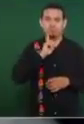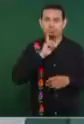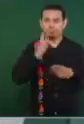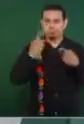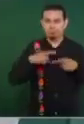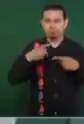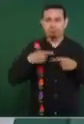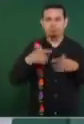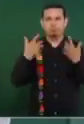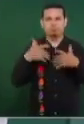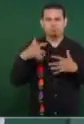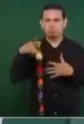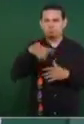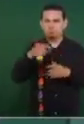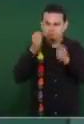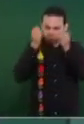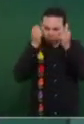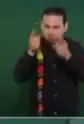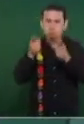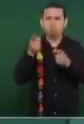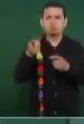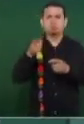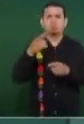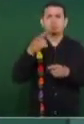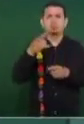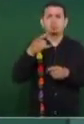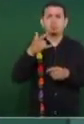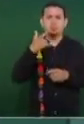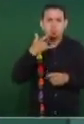un pueblo bueno, trabajador,